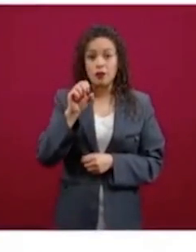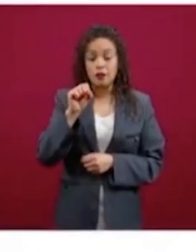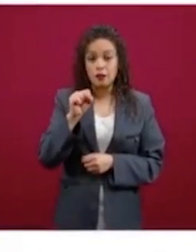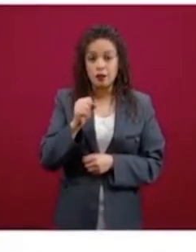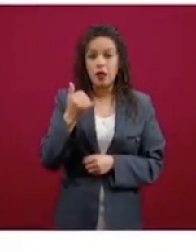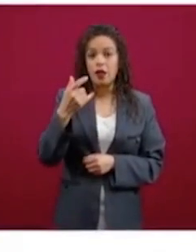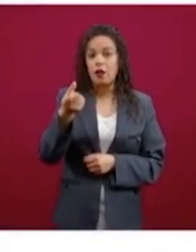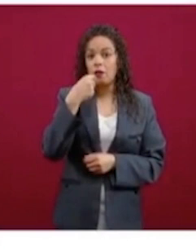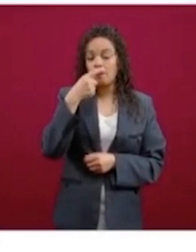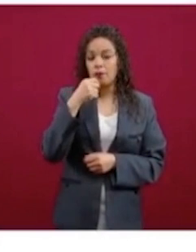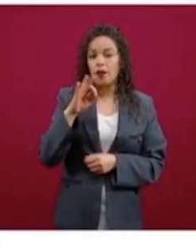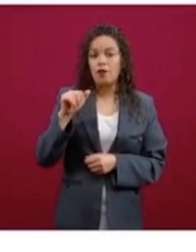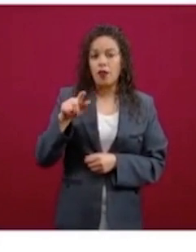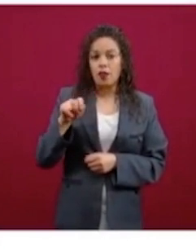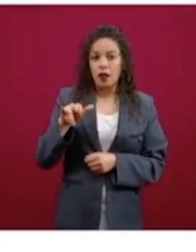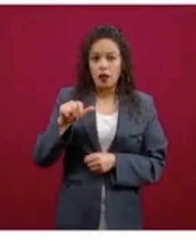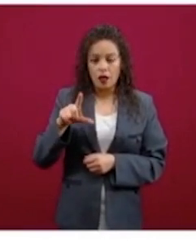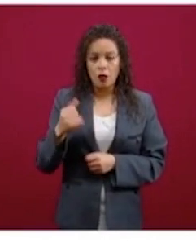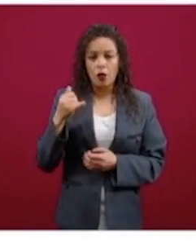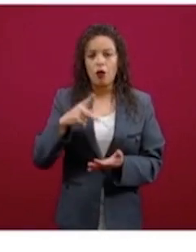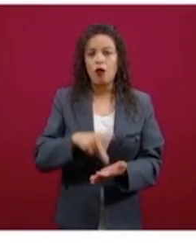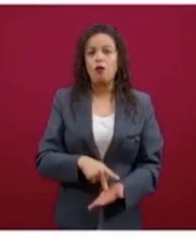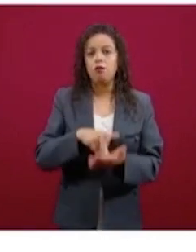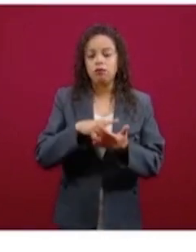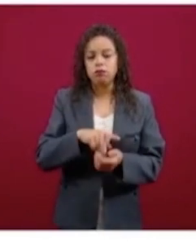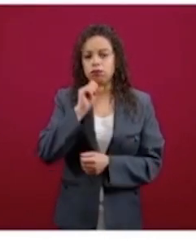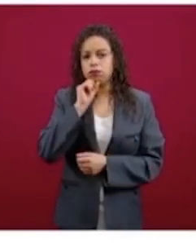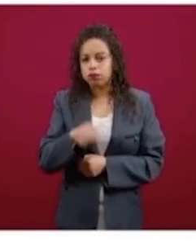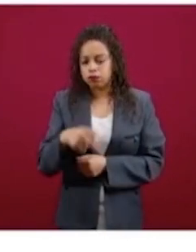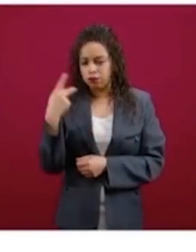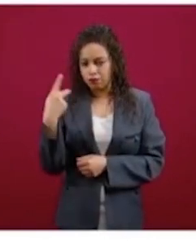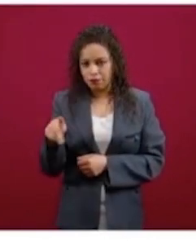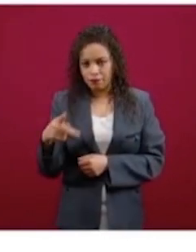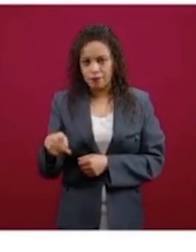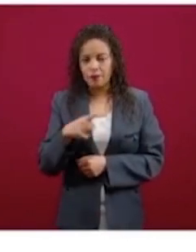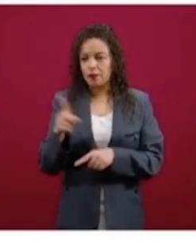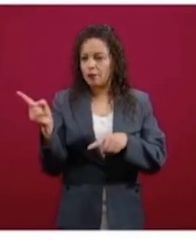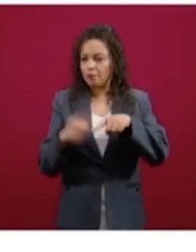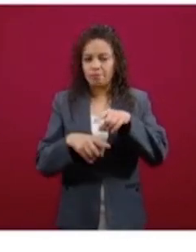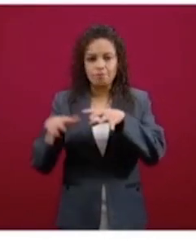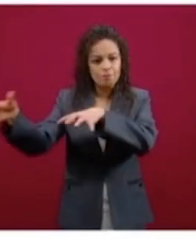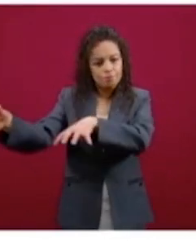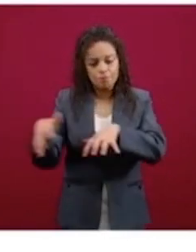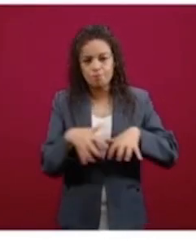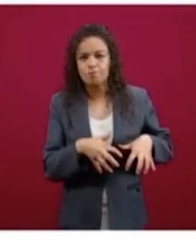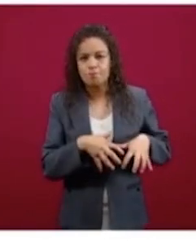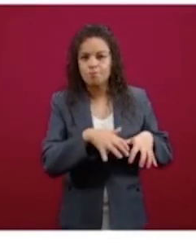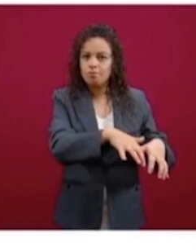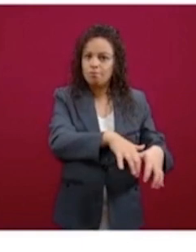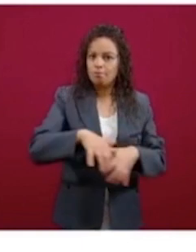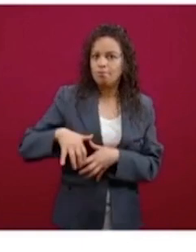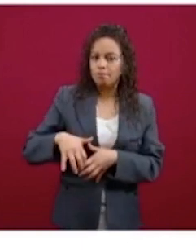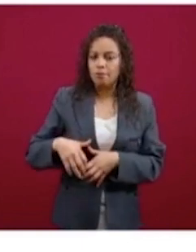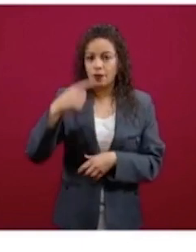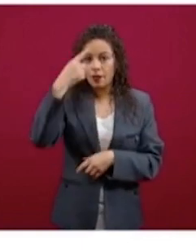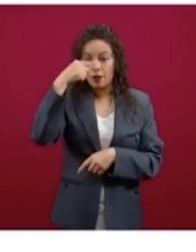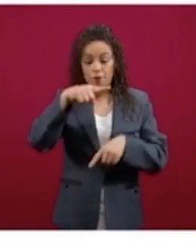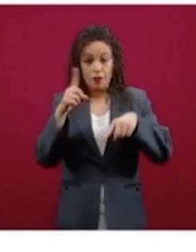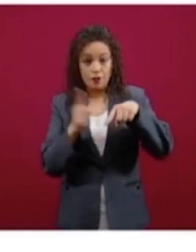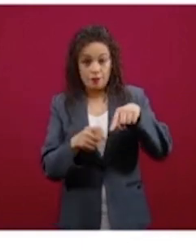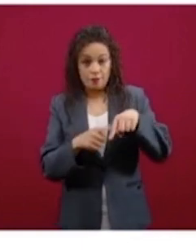las pastillas de fentanilo y los kilogramos de fentanilo que se han logrado decomisar. Igualmente, dentro de la erradicación,